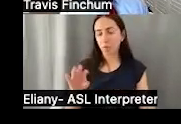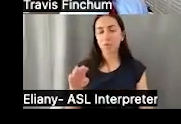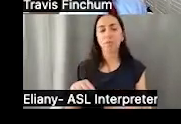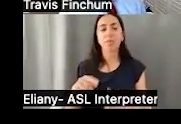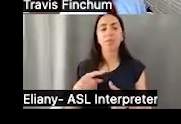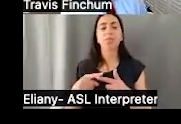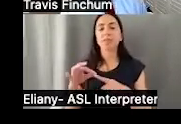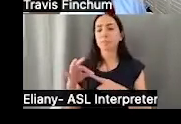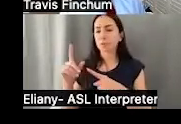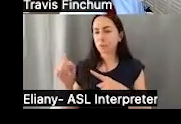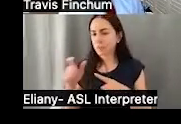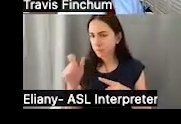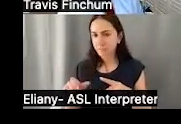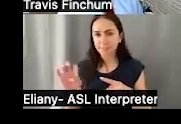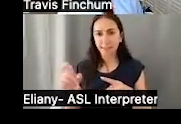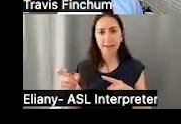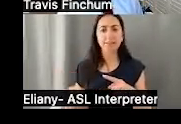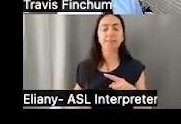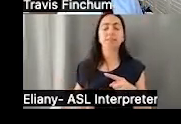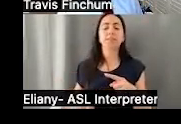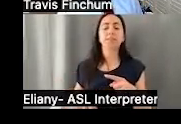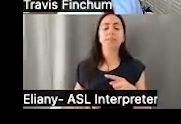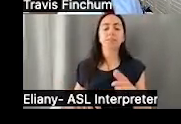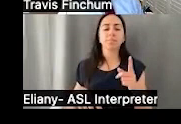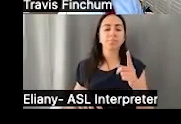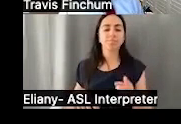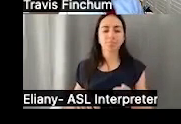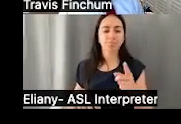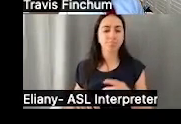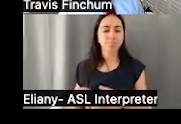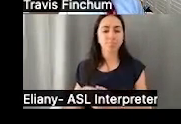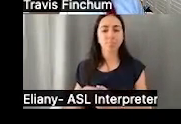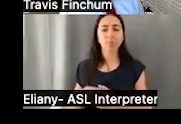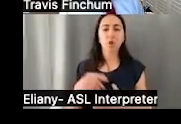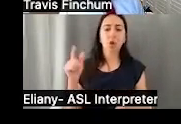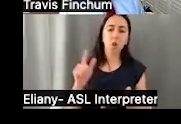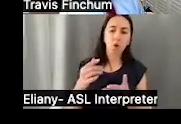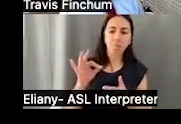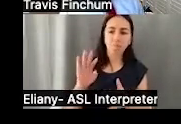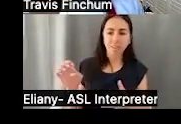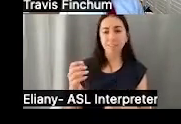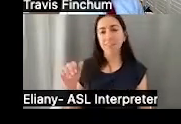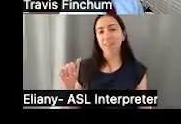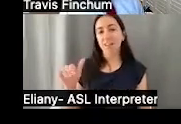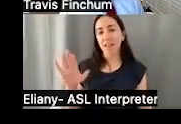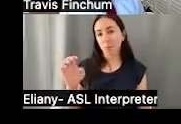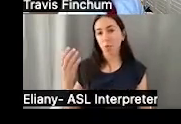impuestos. Por ejemplo, los fideicomisos de necesidades especiales no crecen sin impuestos.